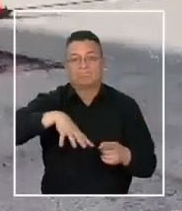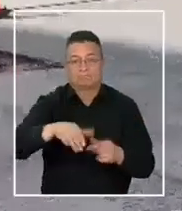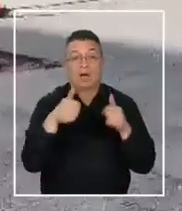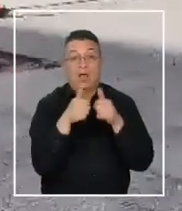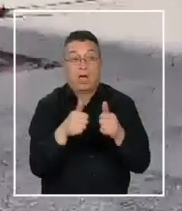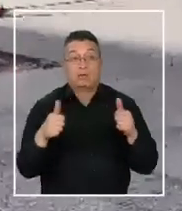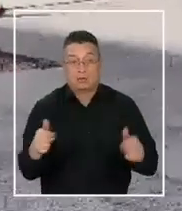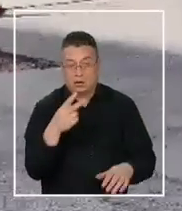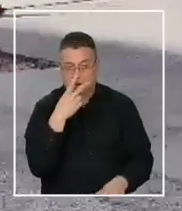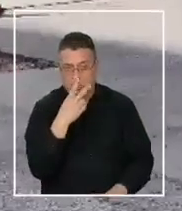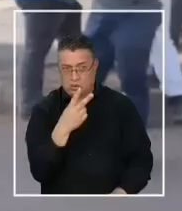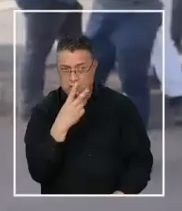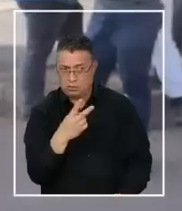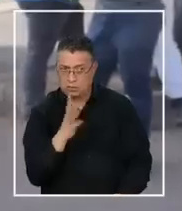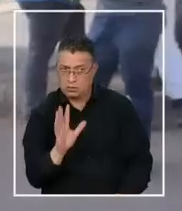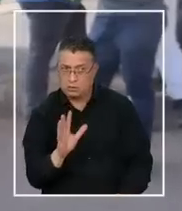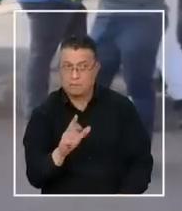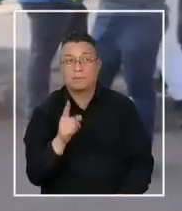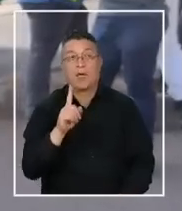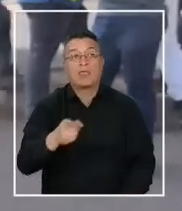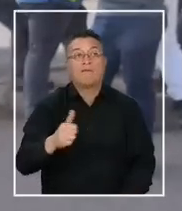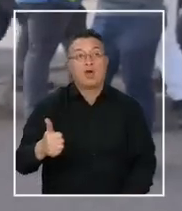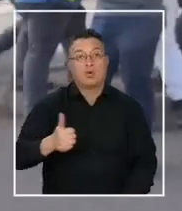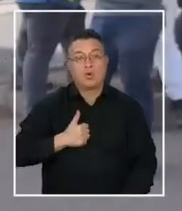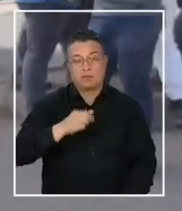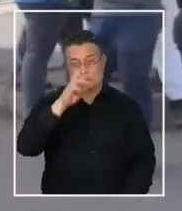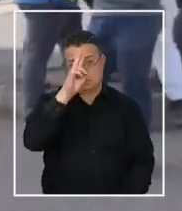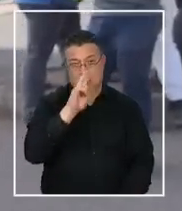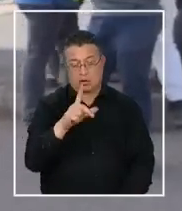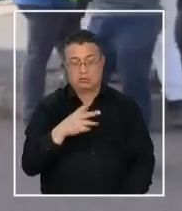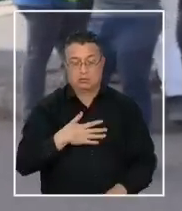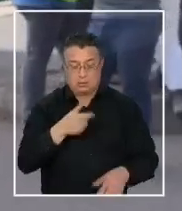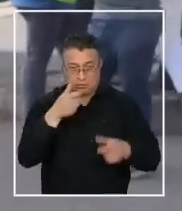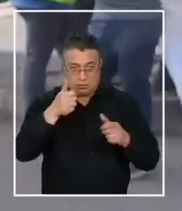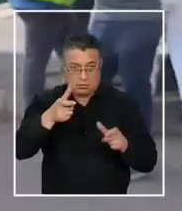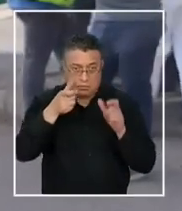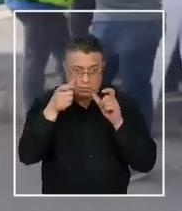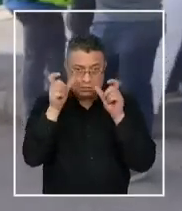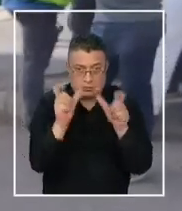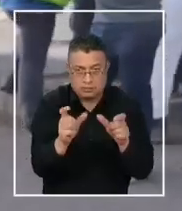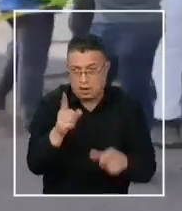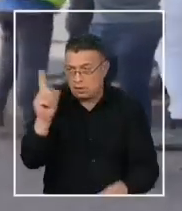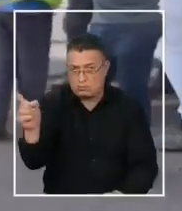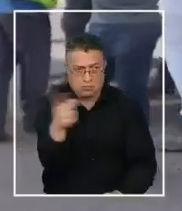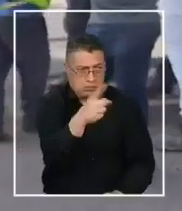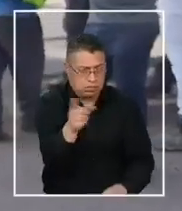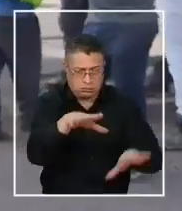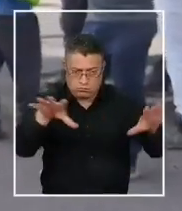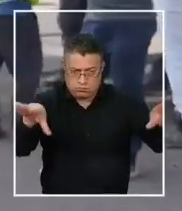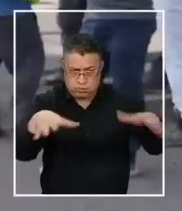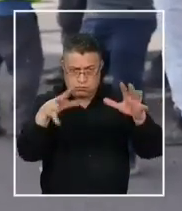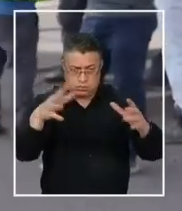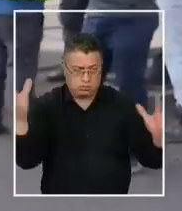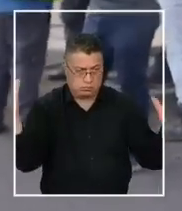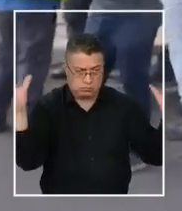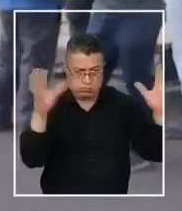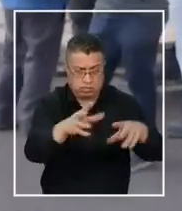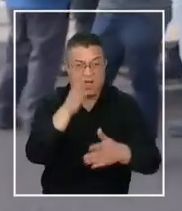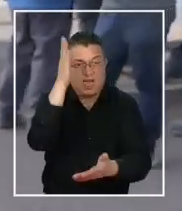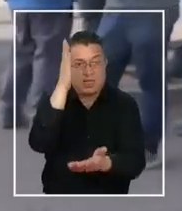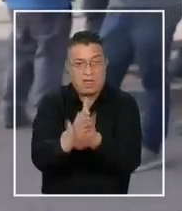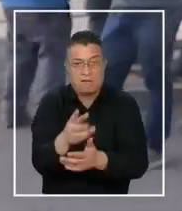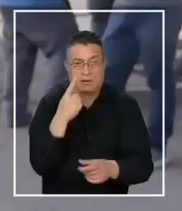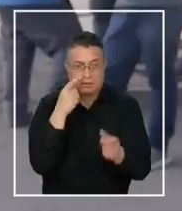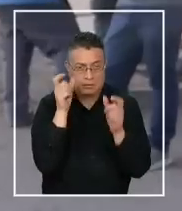autoridades miran de cerca. Tenemos que cumplir con nuestro rol, que es el rol de fiscalizar que ellos lleguen con todos los recursos, personas, todo lo